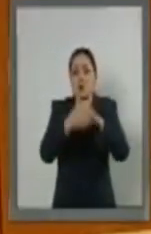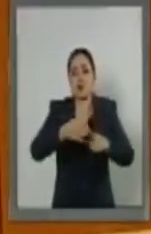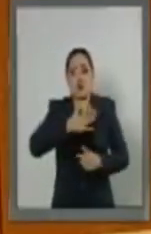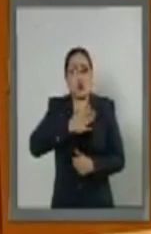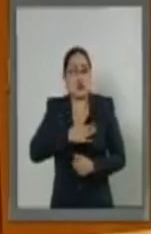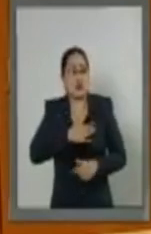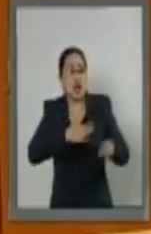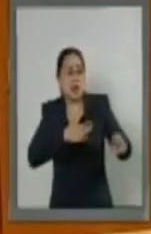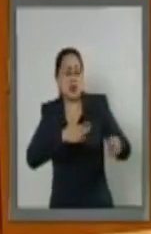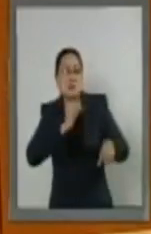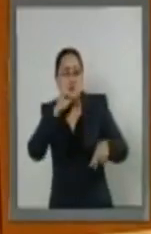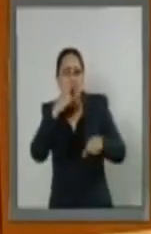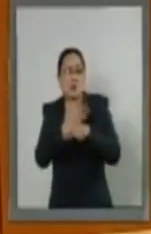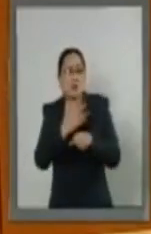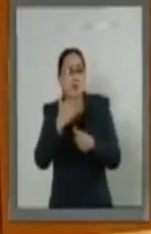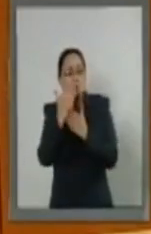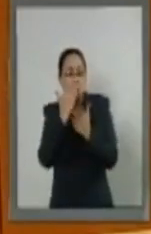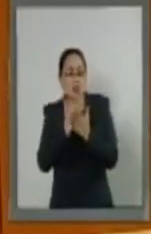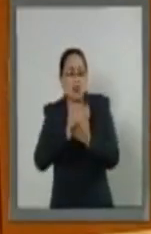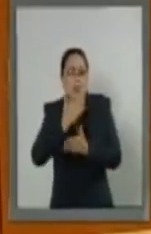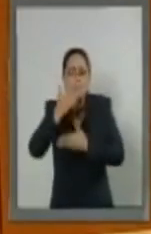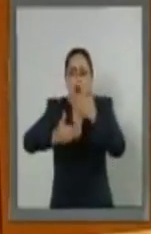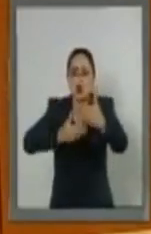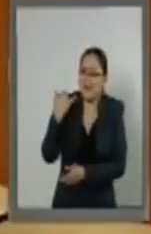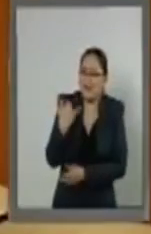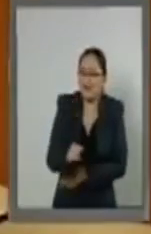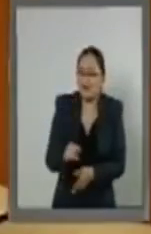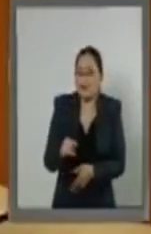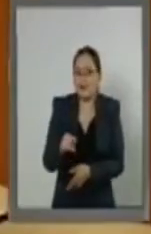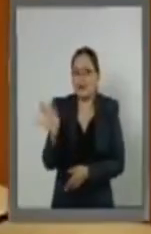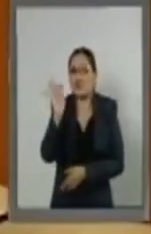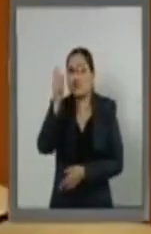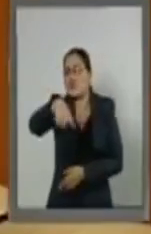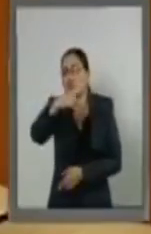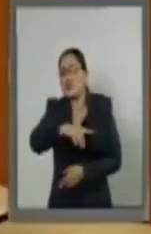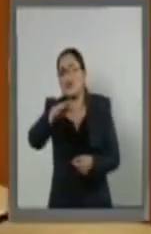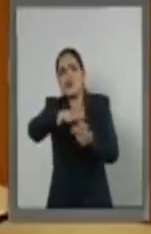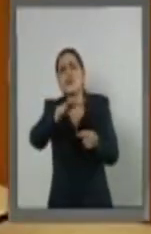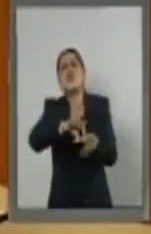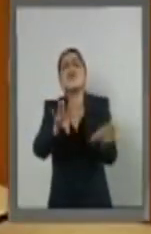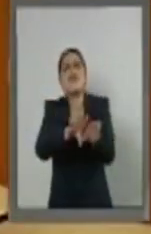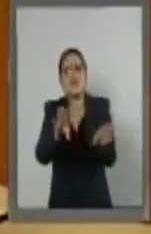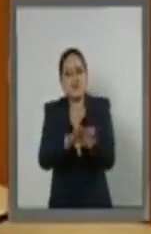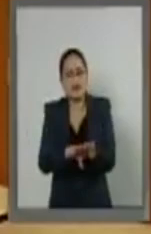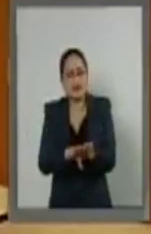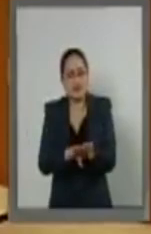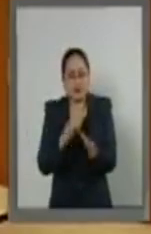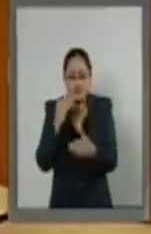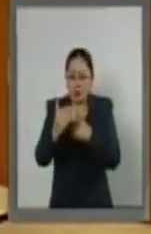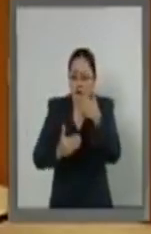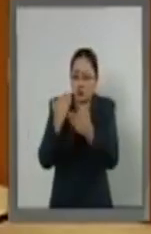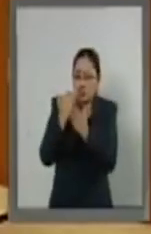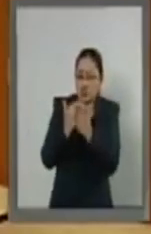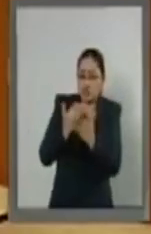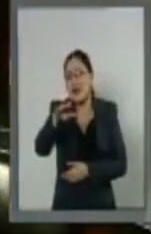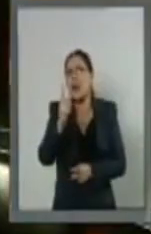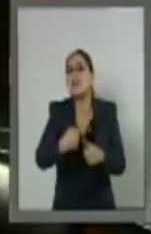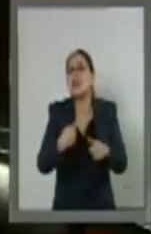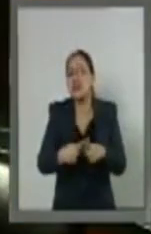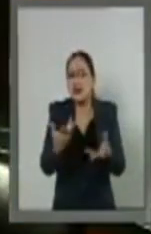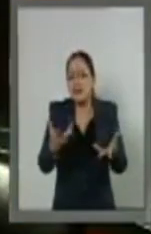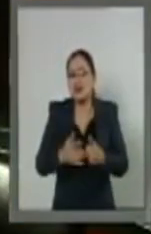Justicia definir todo el proceso a su antojo. Van a votar por un proceso en donde no hay participación,